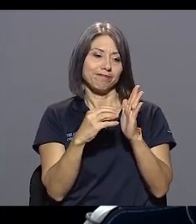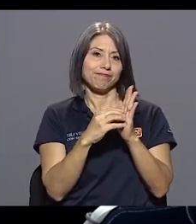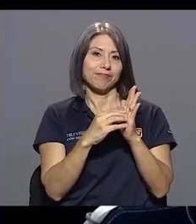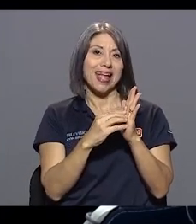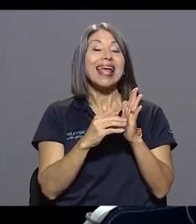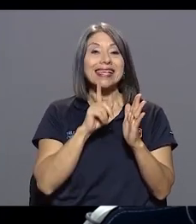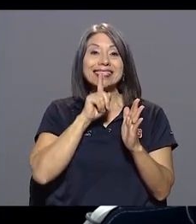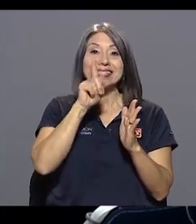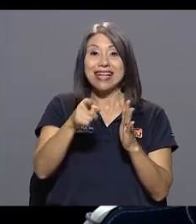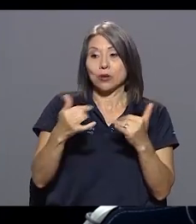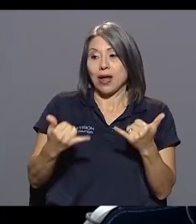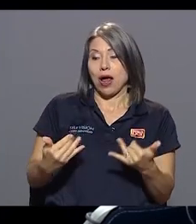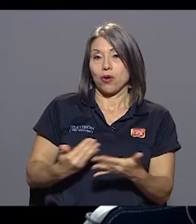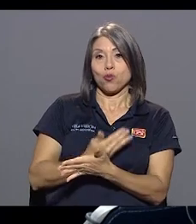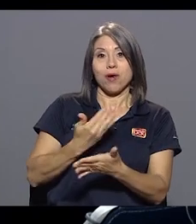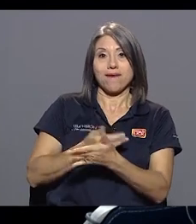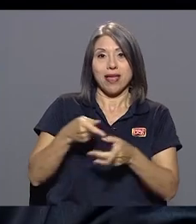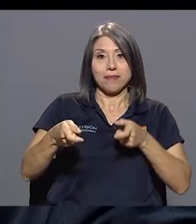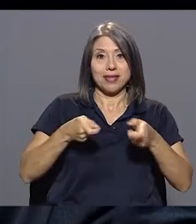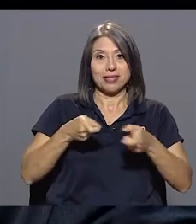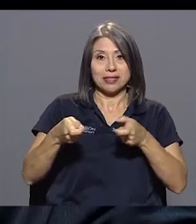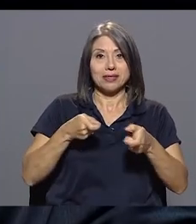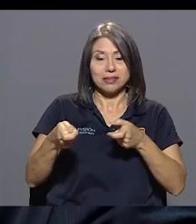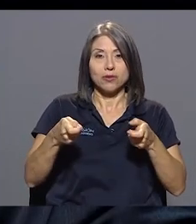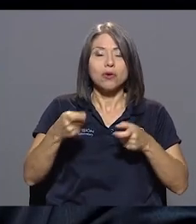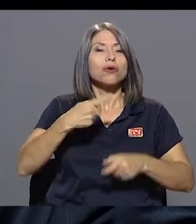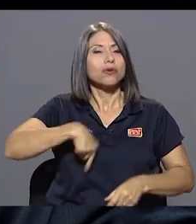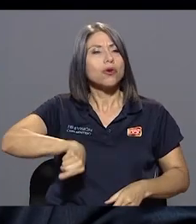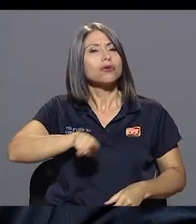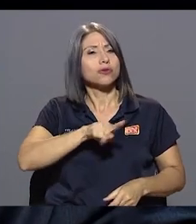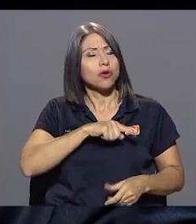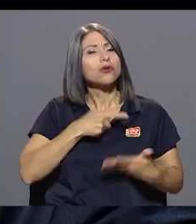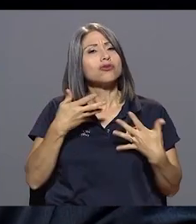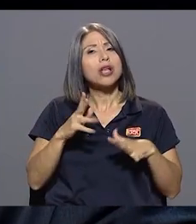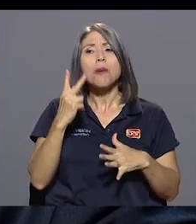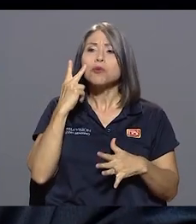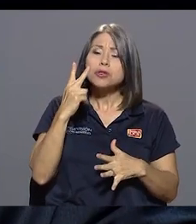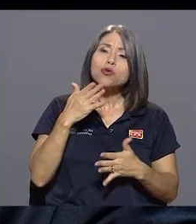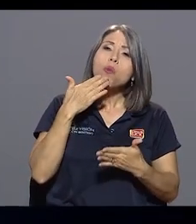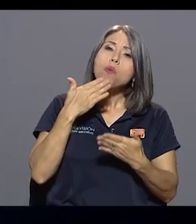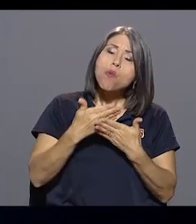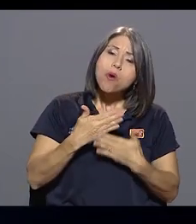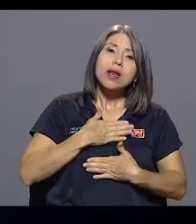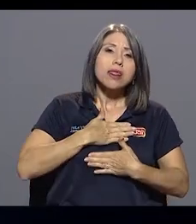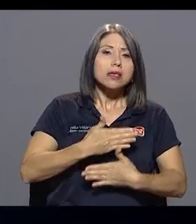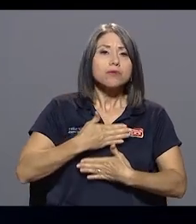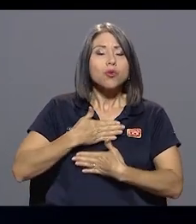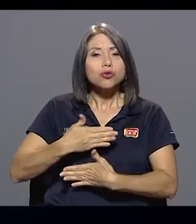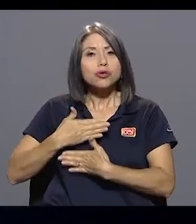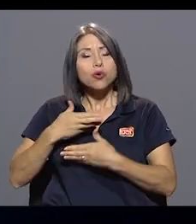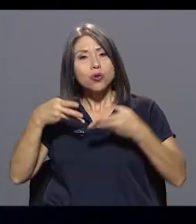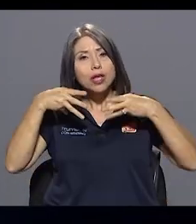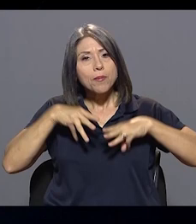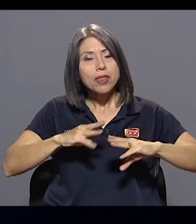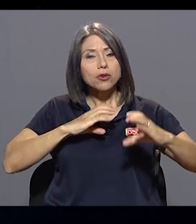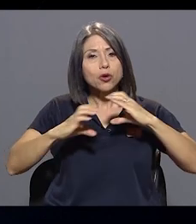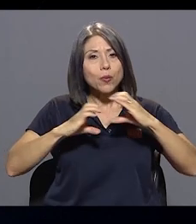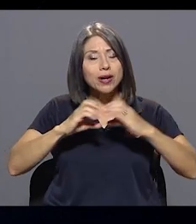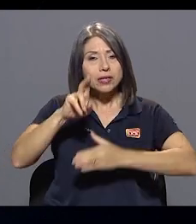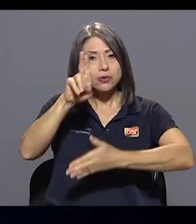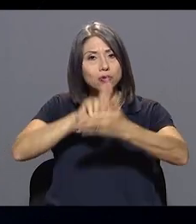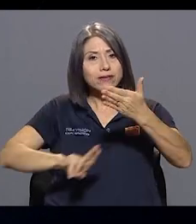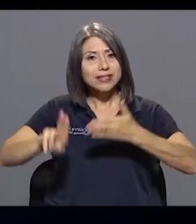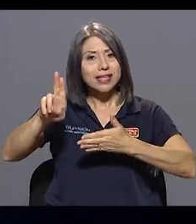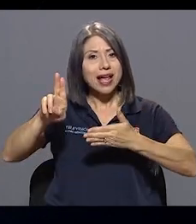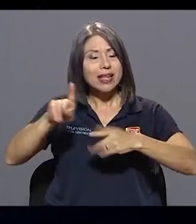esta nueva gestión, por lo menos en nuestro caso, hemos encontrado muy buena disposición de los medios de comunicación universitarios,